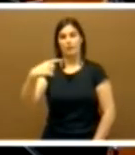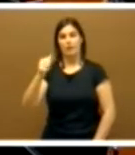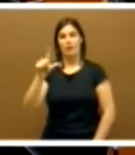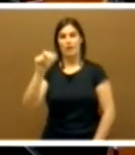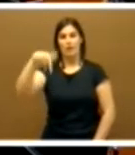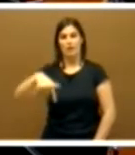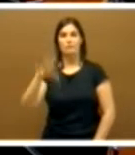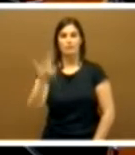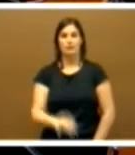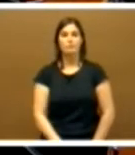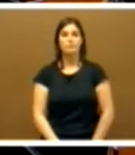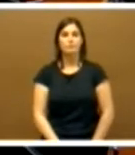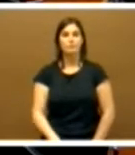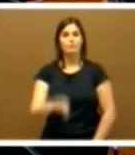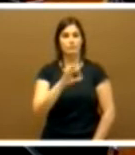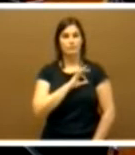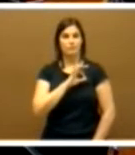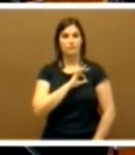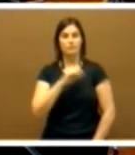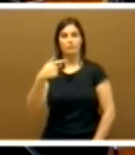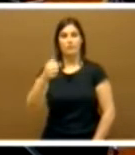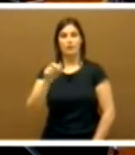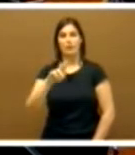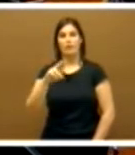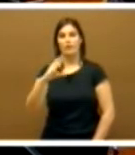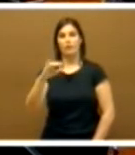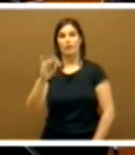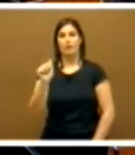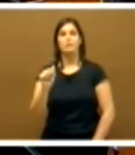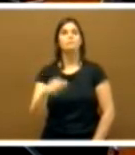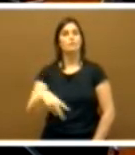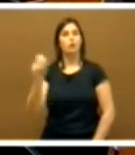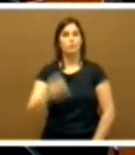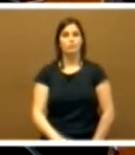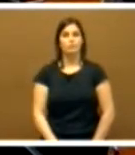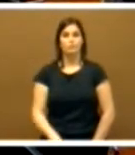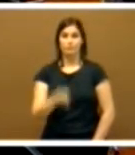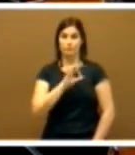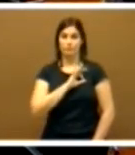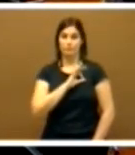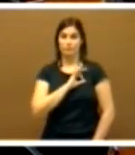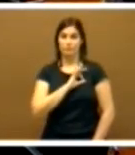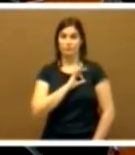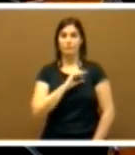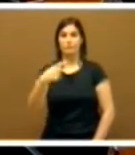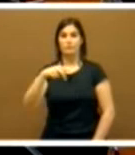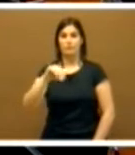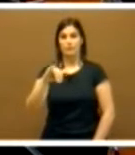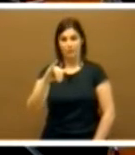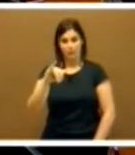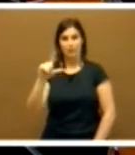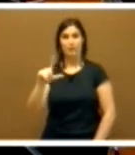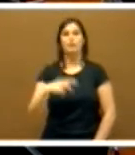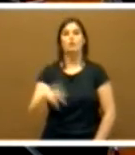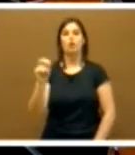Don Valentín García Gómez Doña María Isabel Gil Rosiña